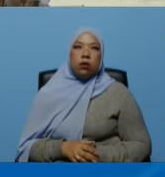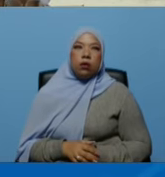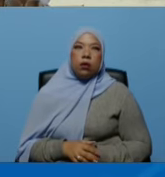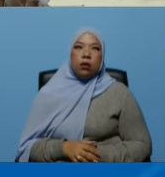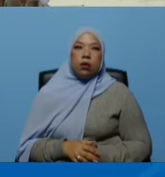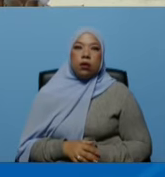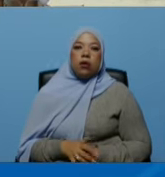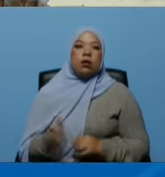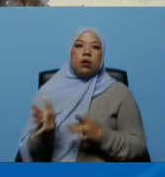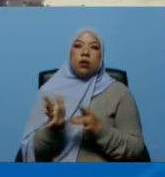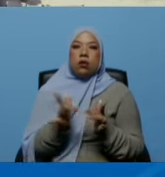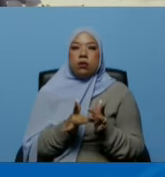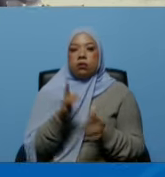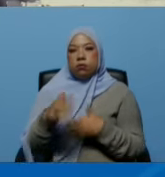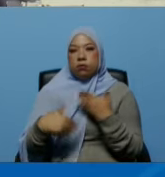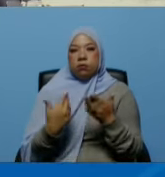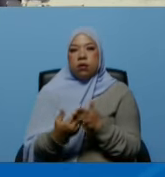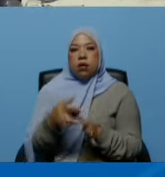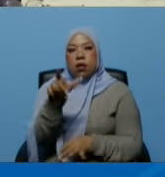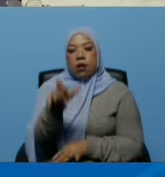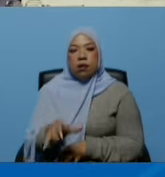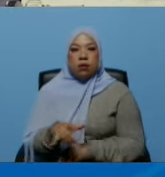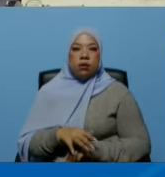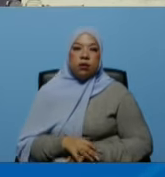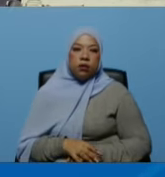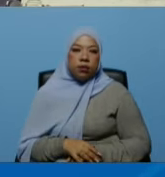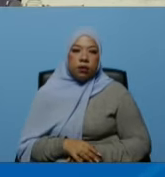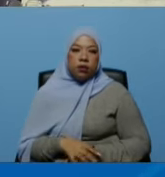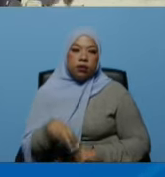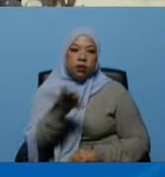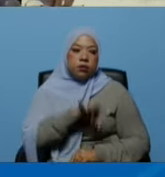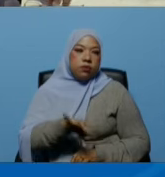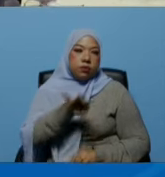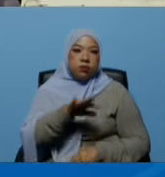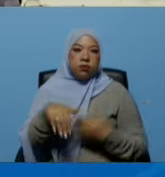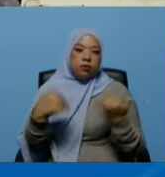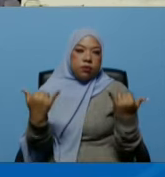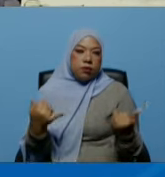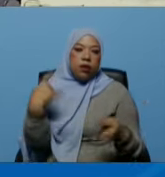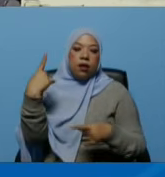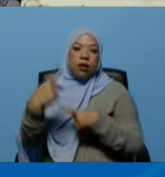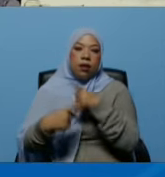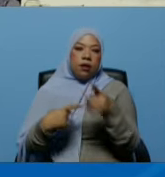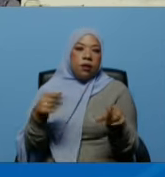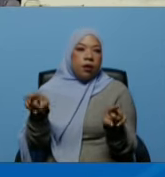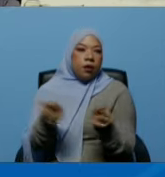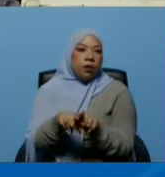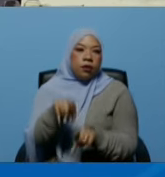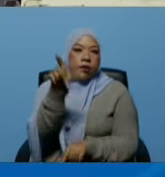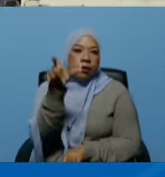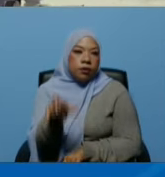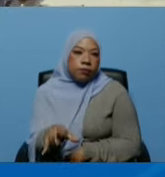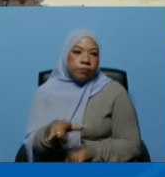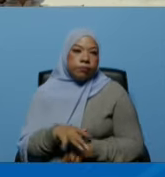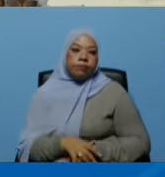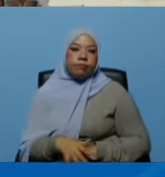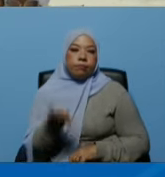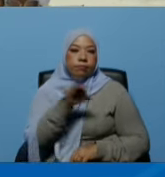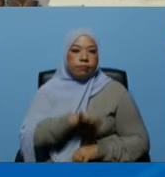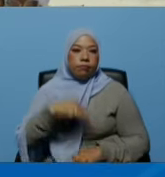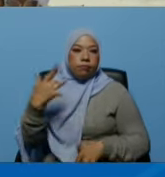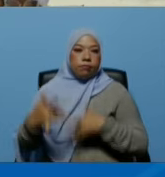no digo más porque yo soy un ser que no me gusta la violencia ni de palabra ni de acción